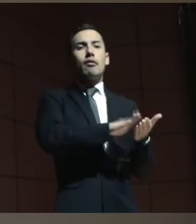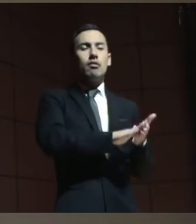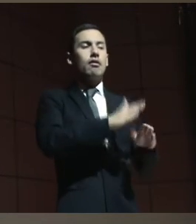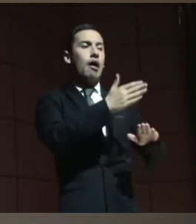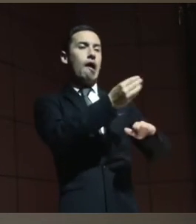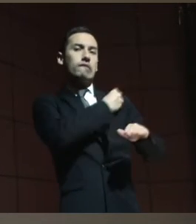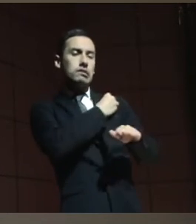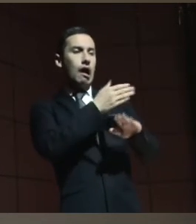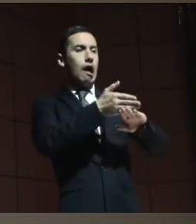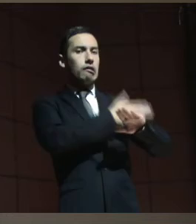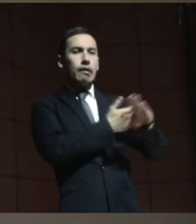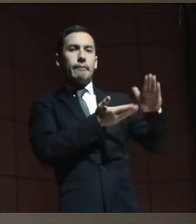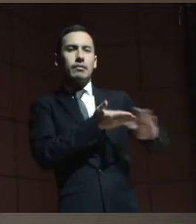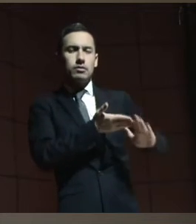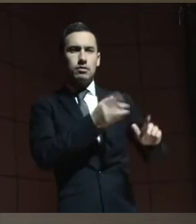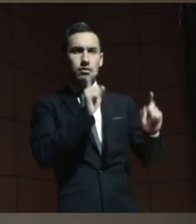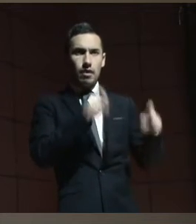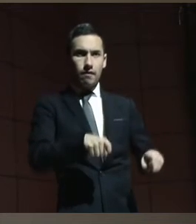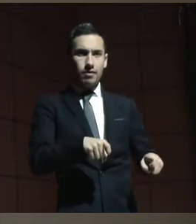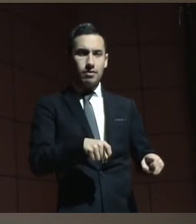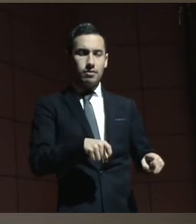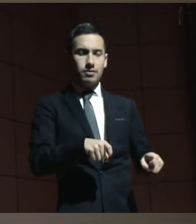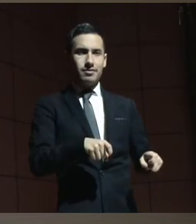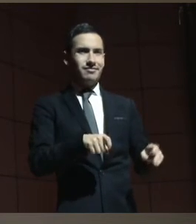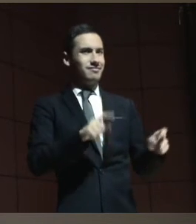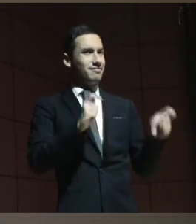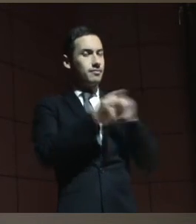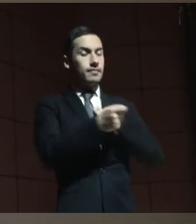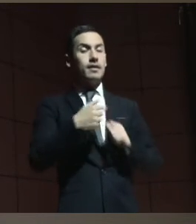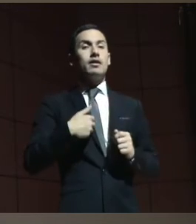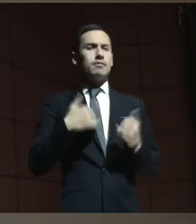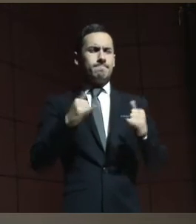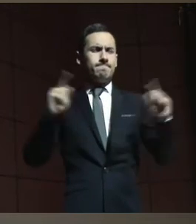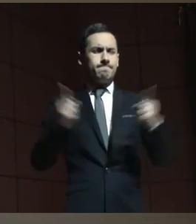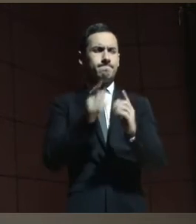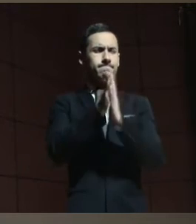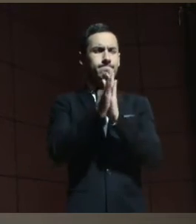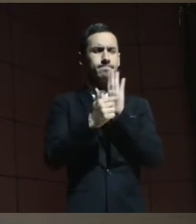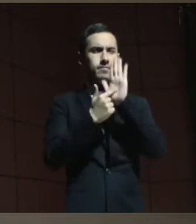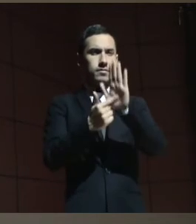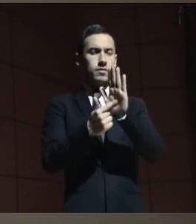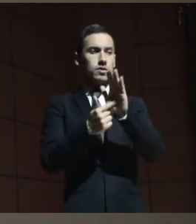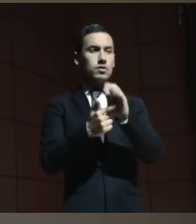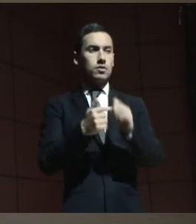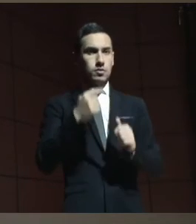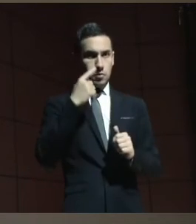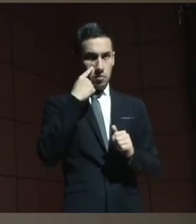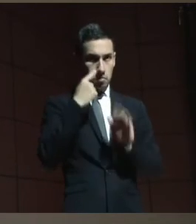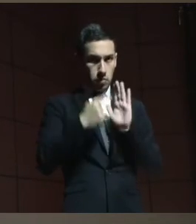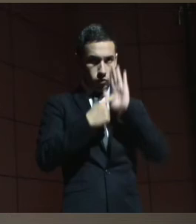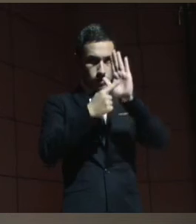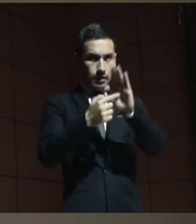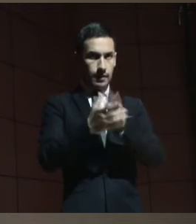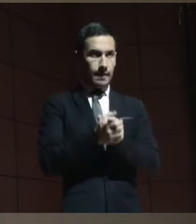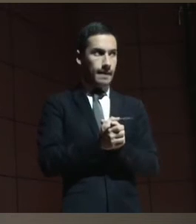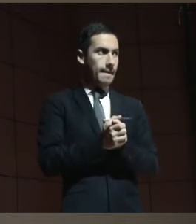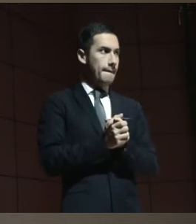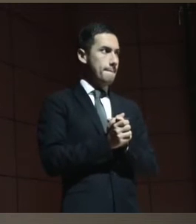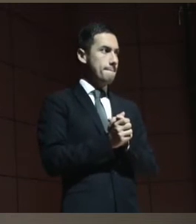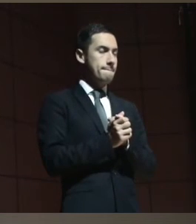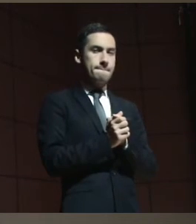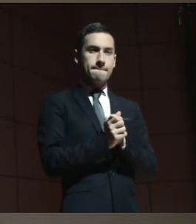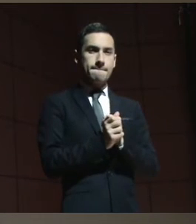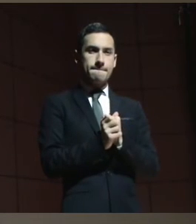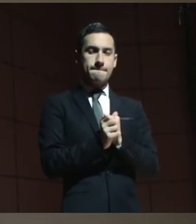En este sentido, entonces, para esto ya para terminar, les quiero mostrar un pequeño video y así,